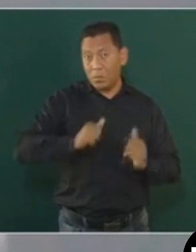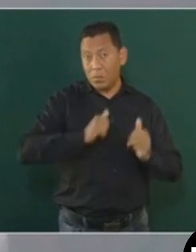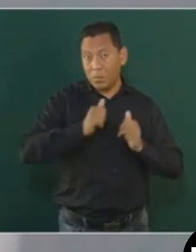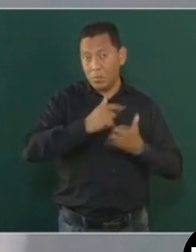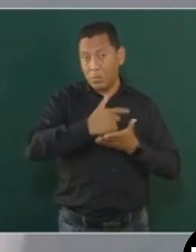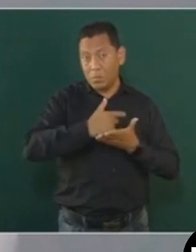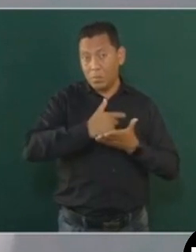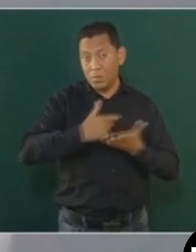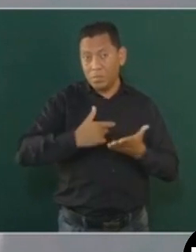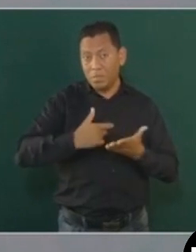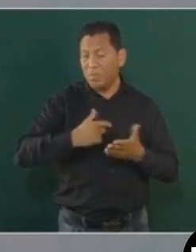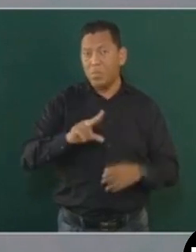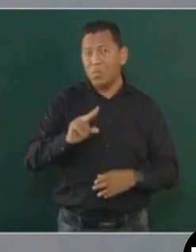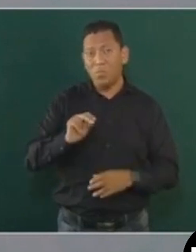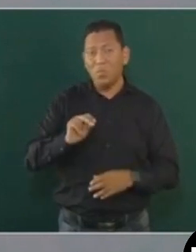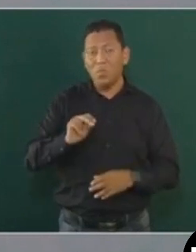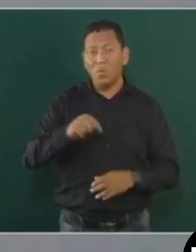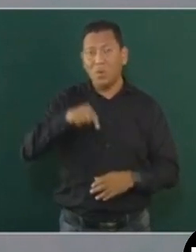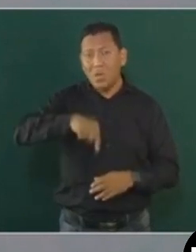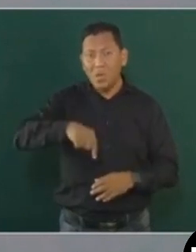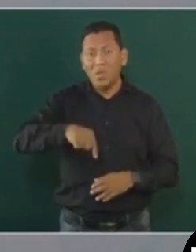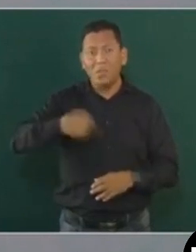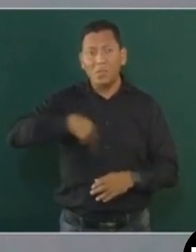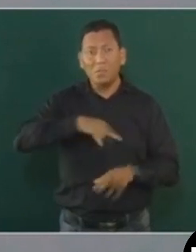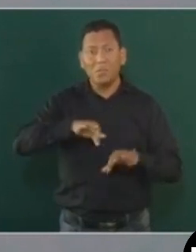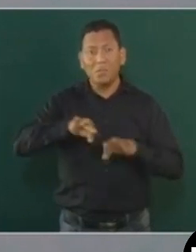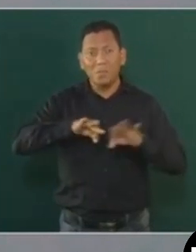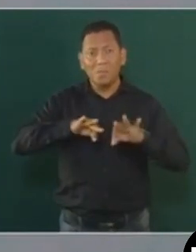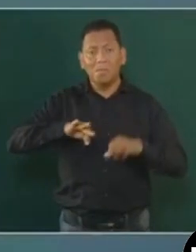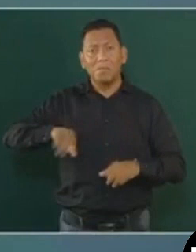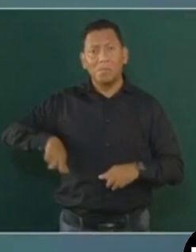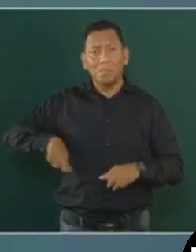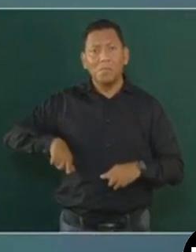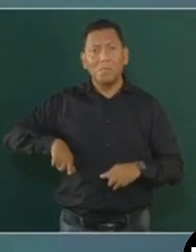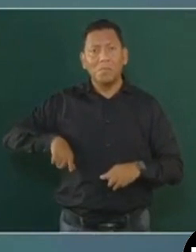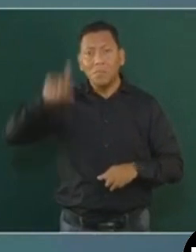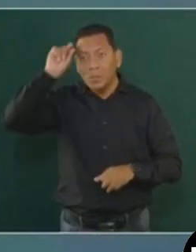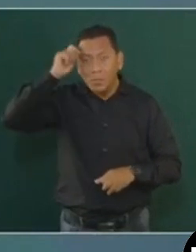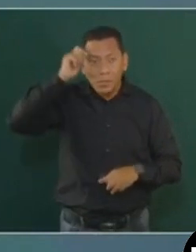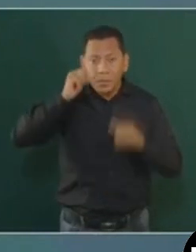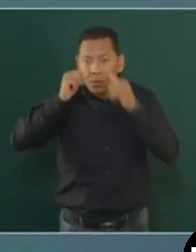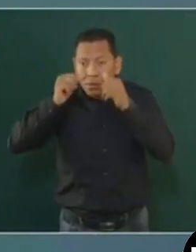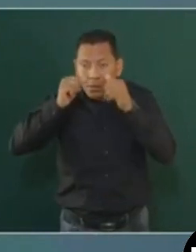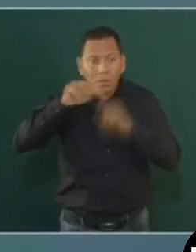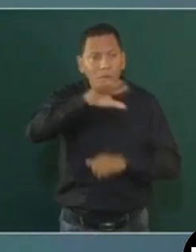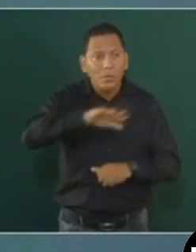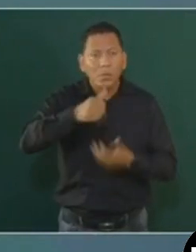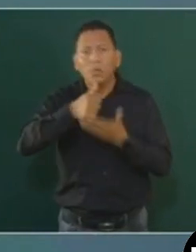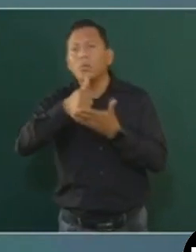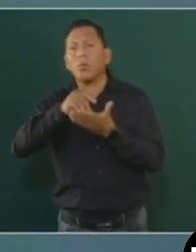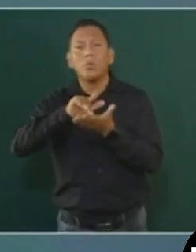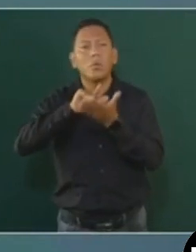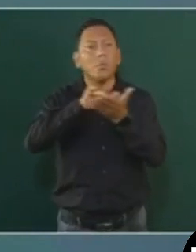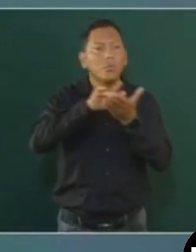Aquí es para estar atendiendo a los demás, apoyando